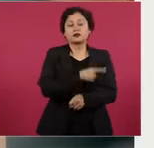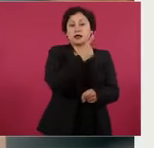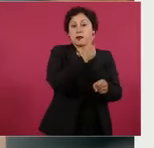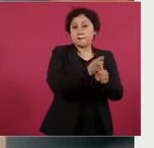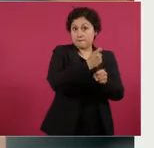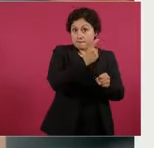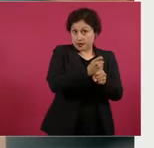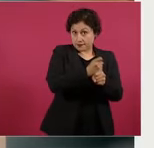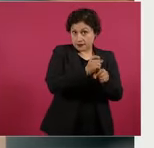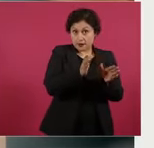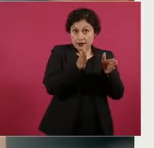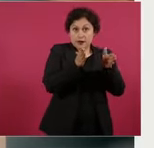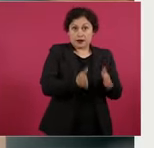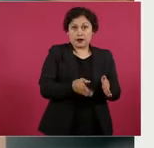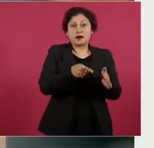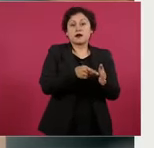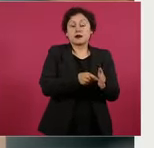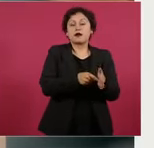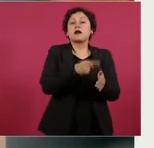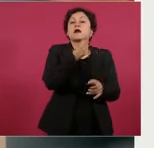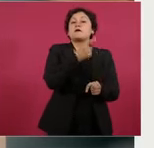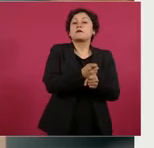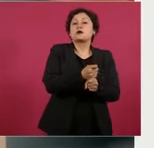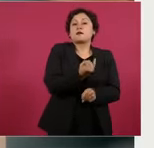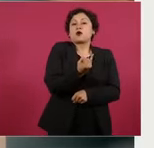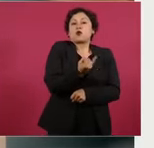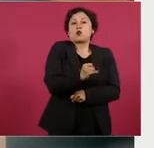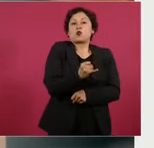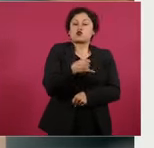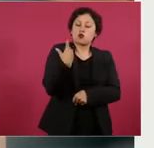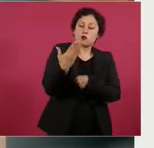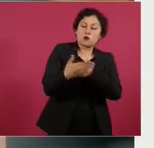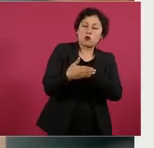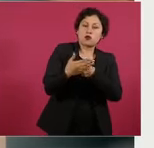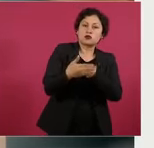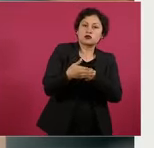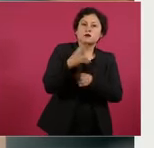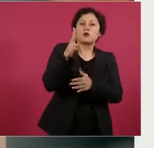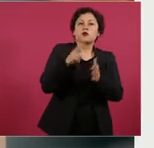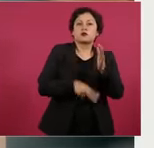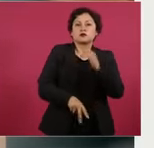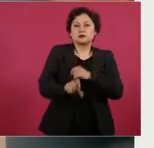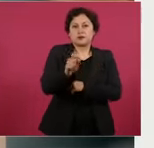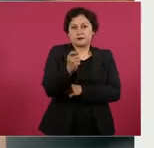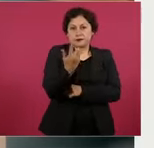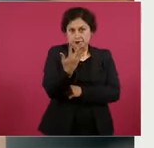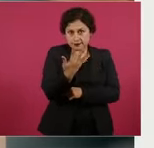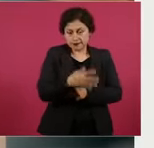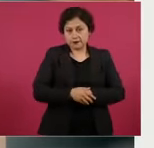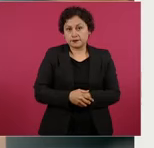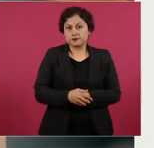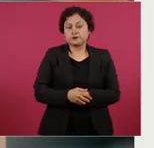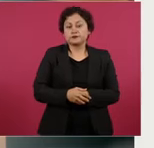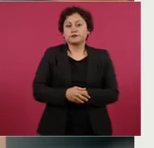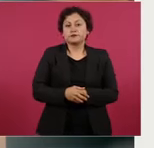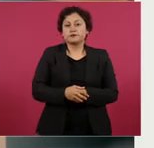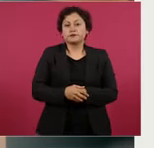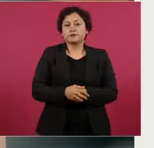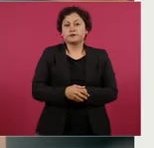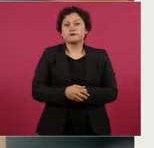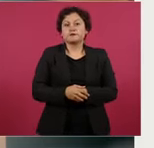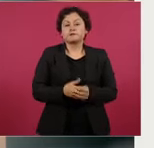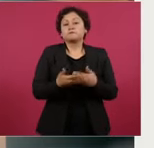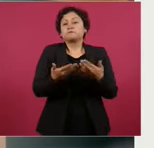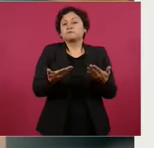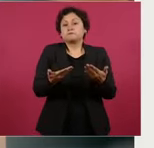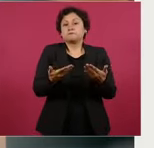el primero de junio del próximo año, primero de junio de 2025. Y lo